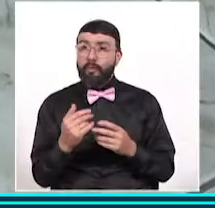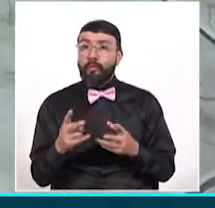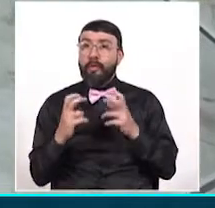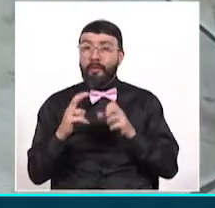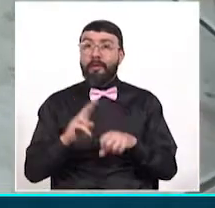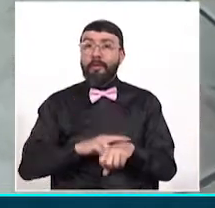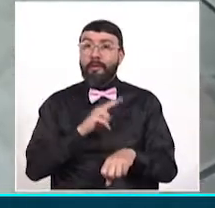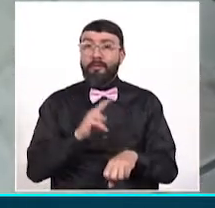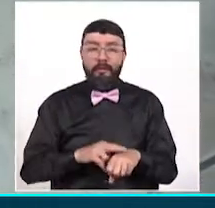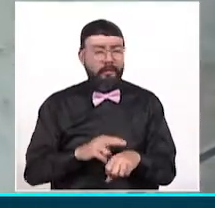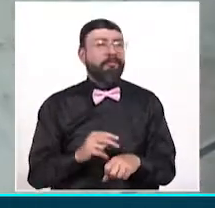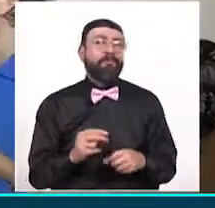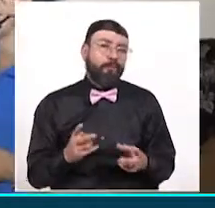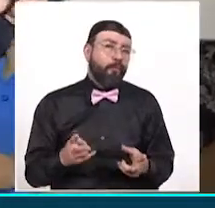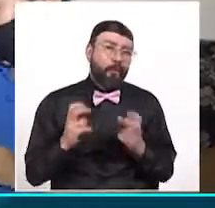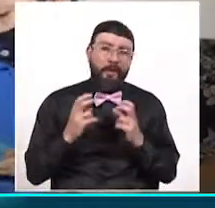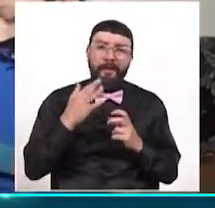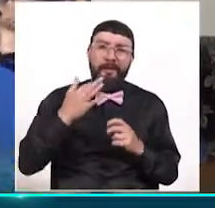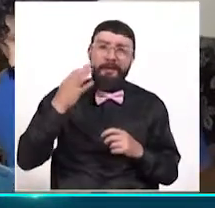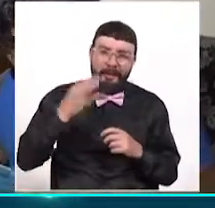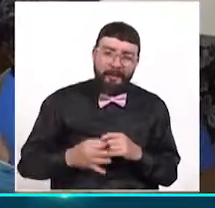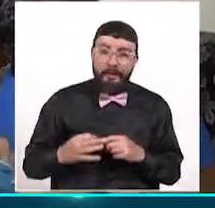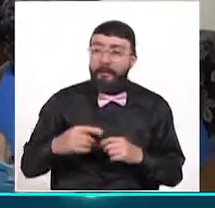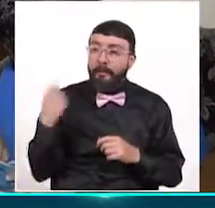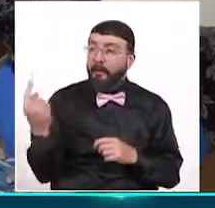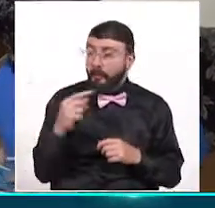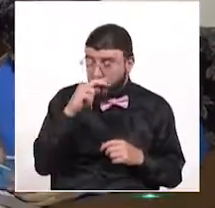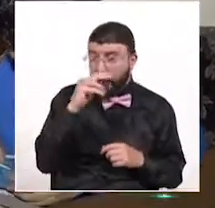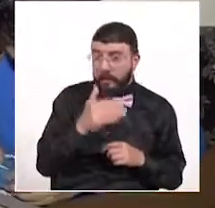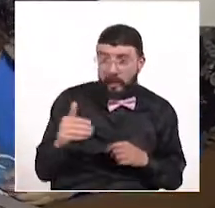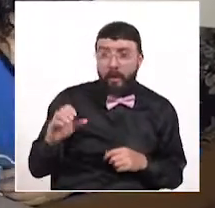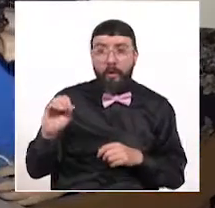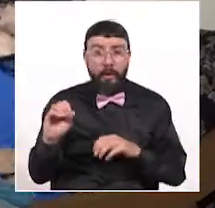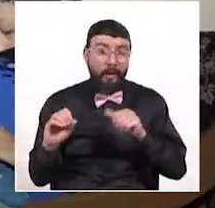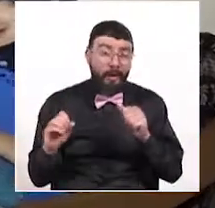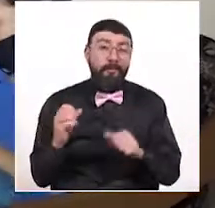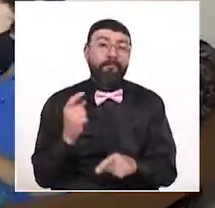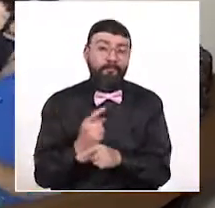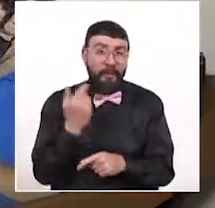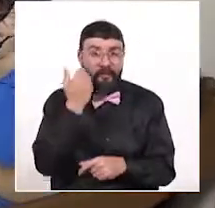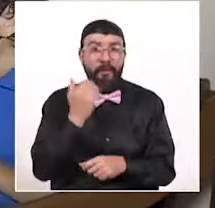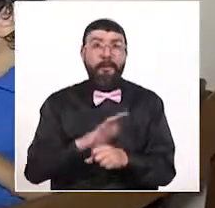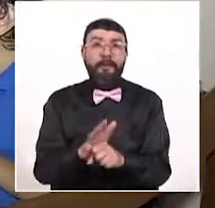nueva realidad a la que se han tenido que enfrentar los niños y niñas por una pandemia.